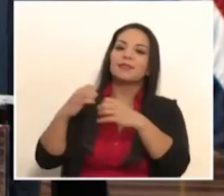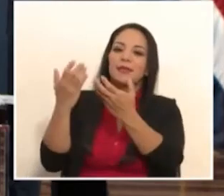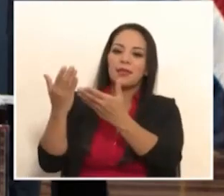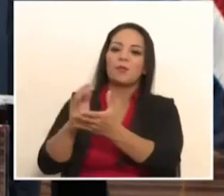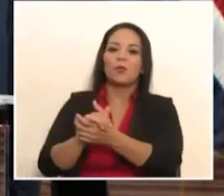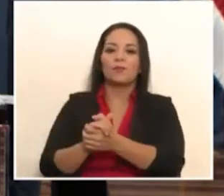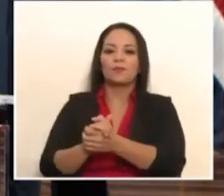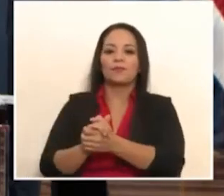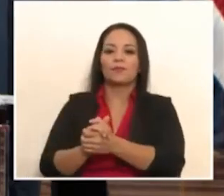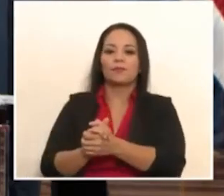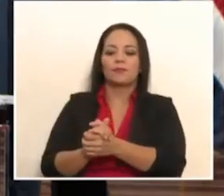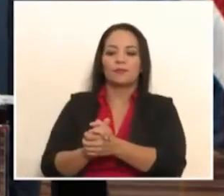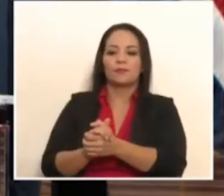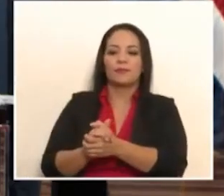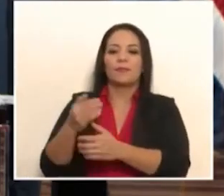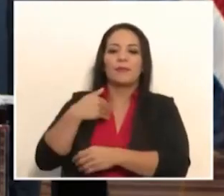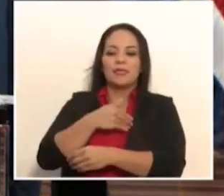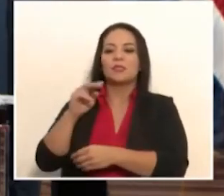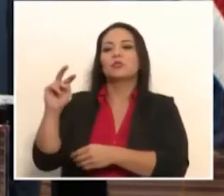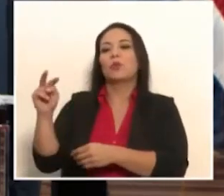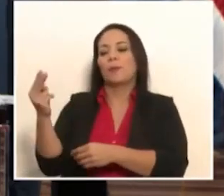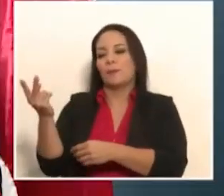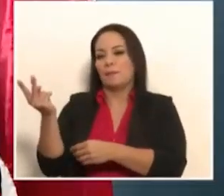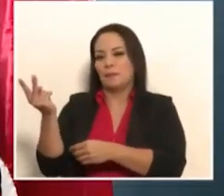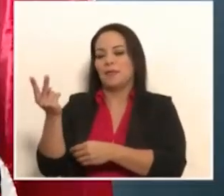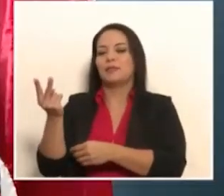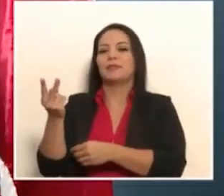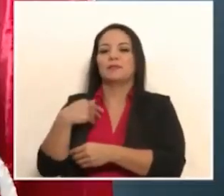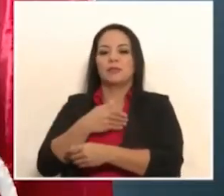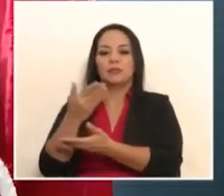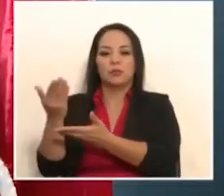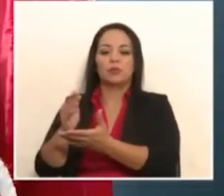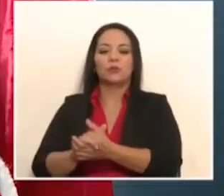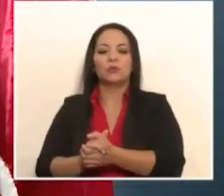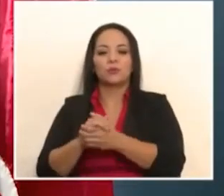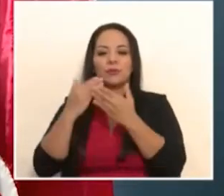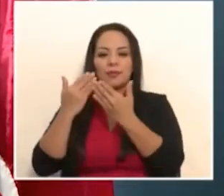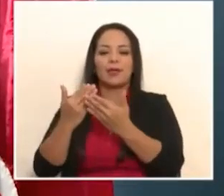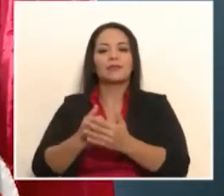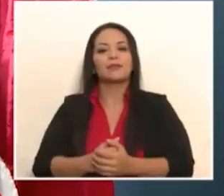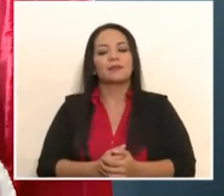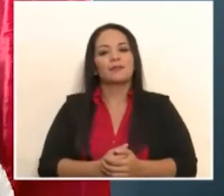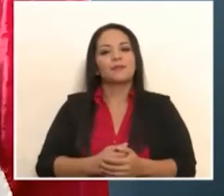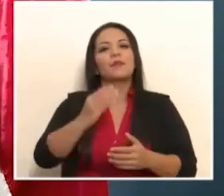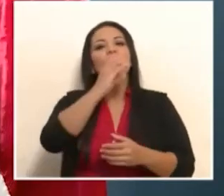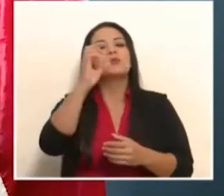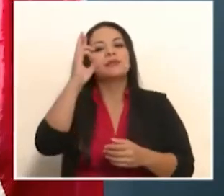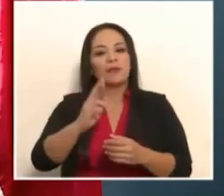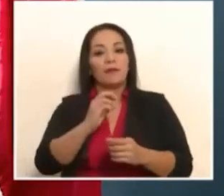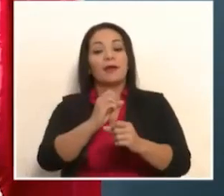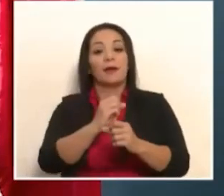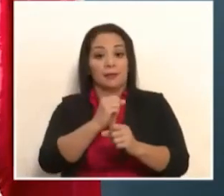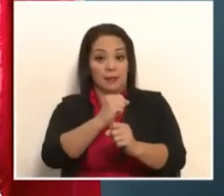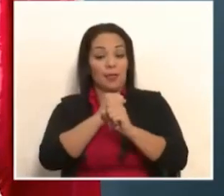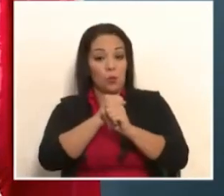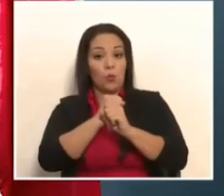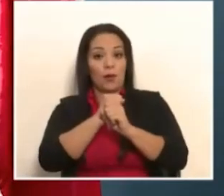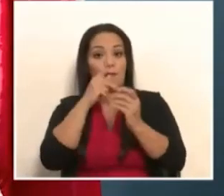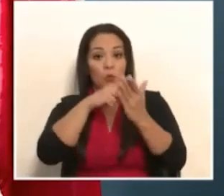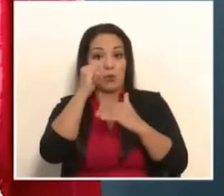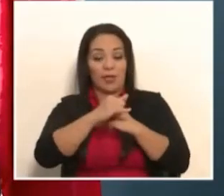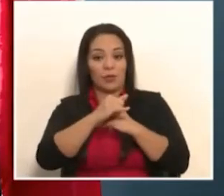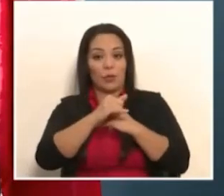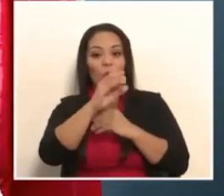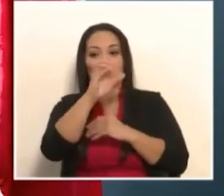señores viceministros, señor ministro. Costa Rica Segura, Operación Costa Rica Segura Plus.